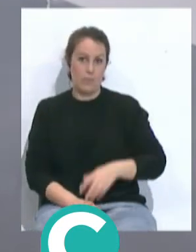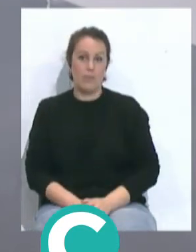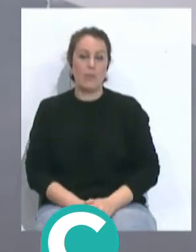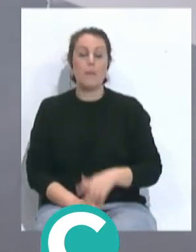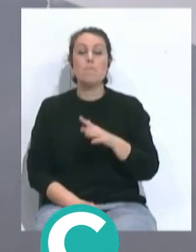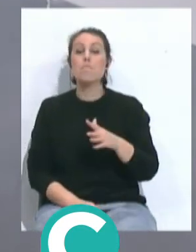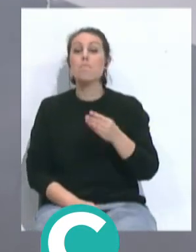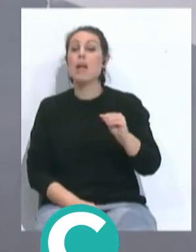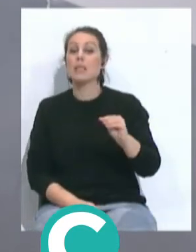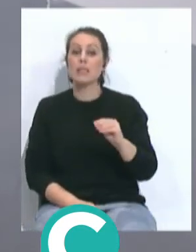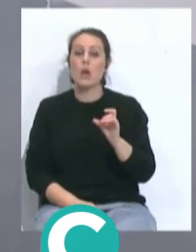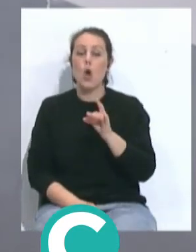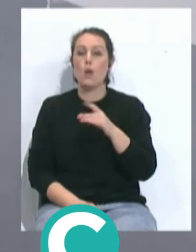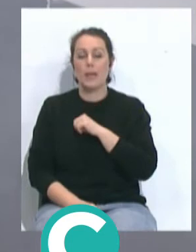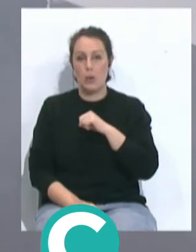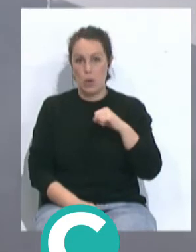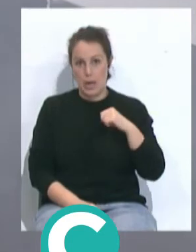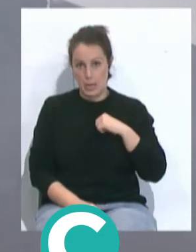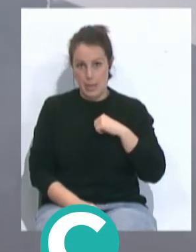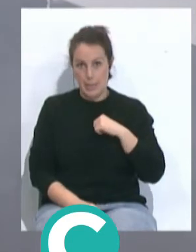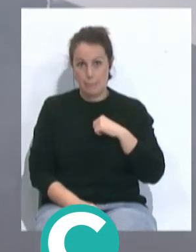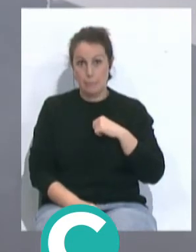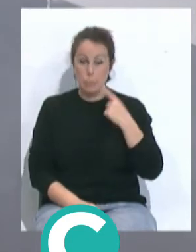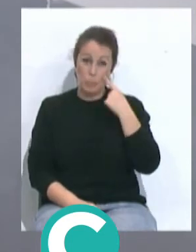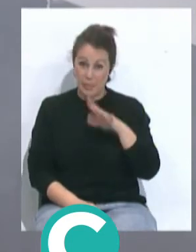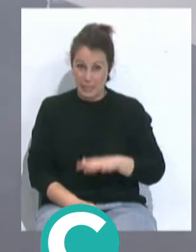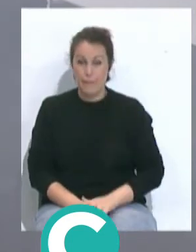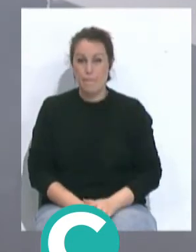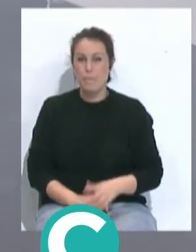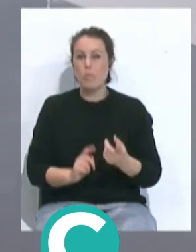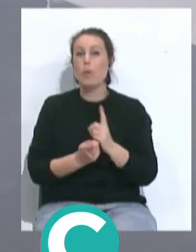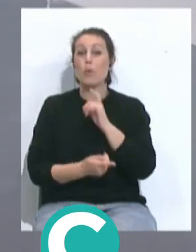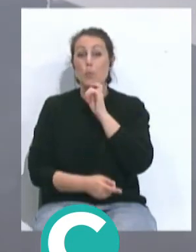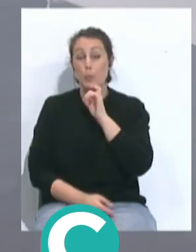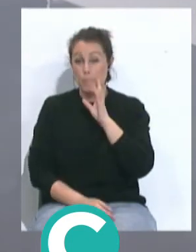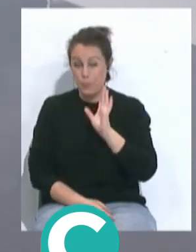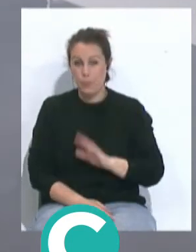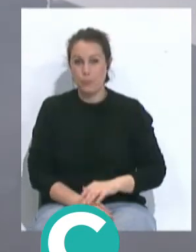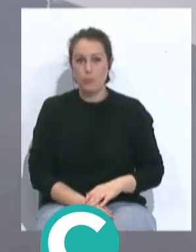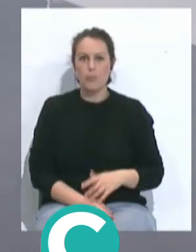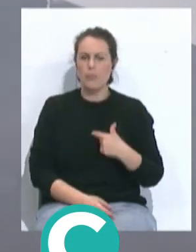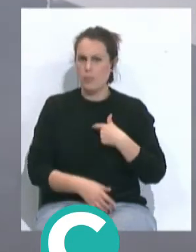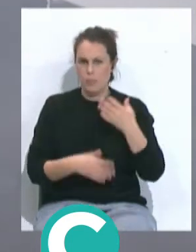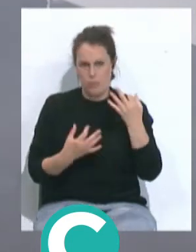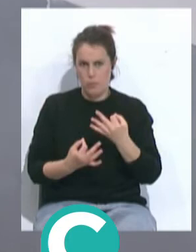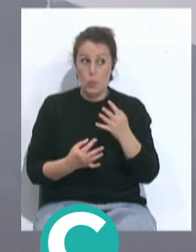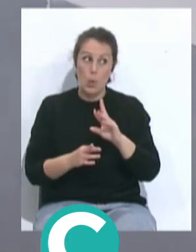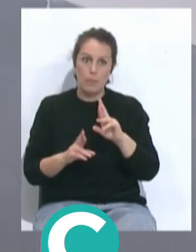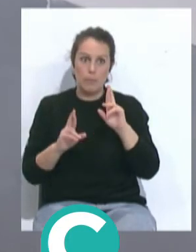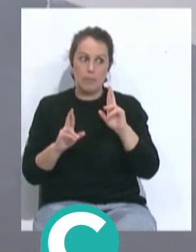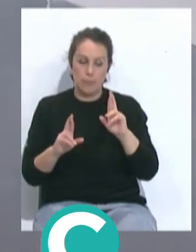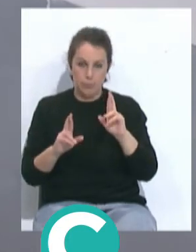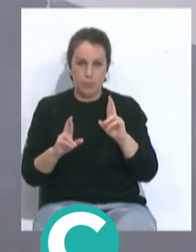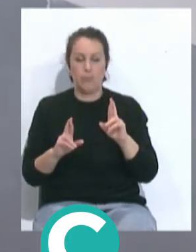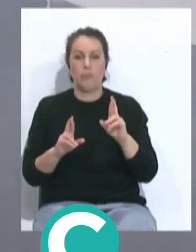más el gol particular, fíjense cómo ha cambiado, y seguro, o esperemos,